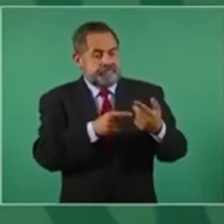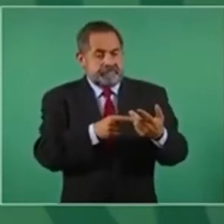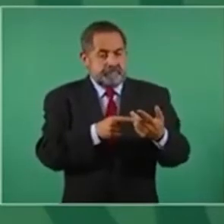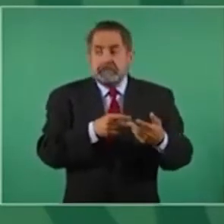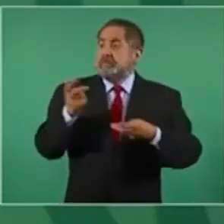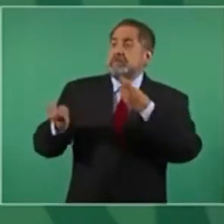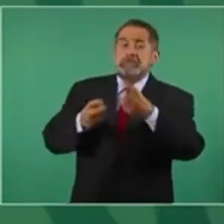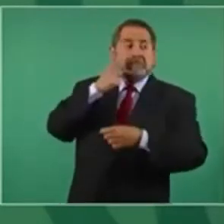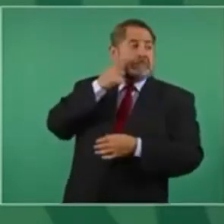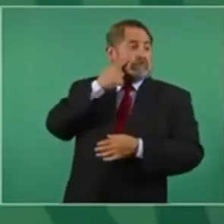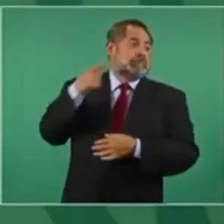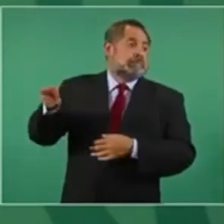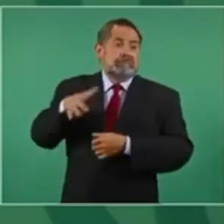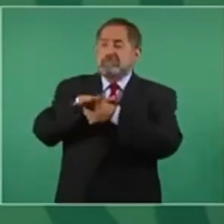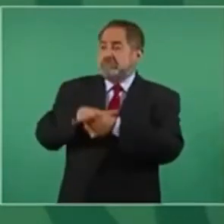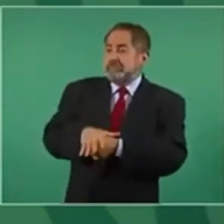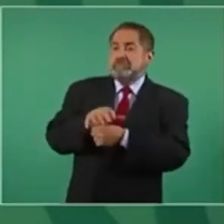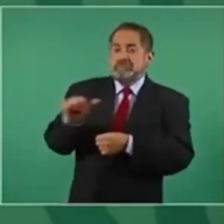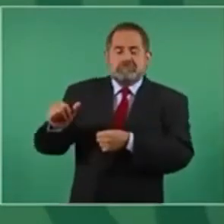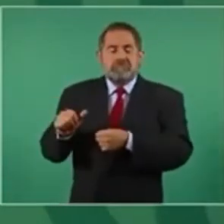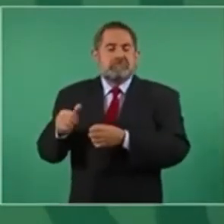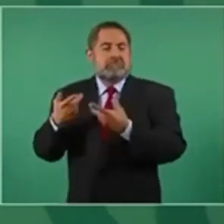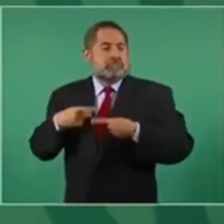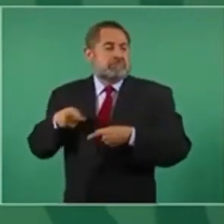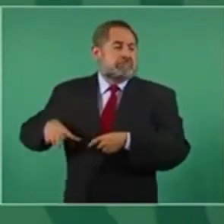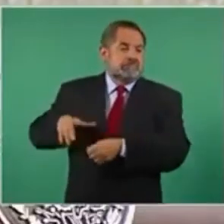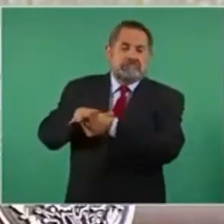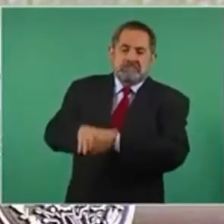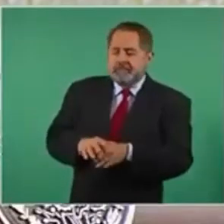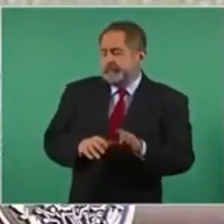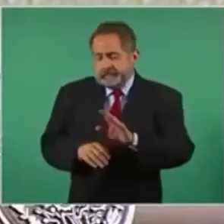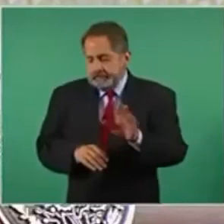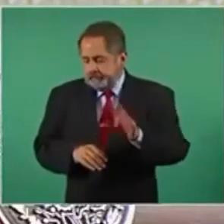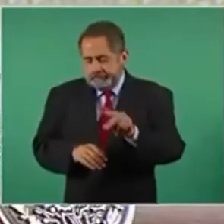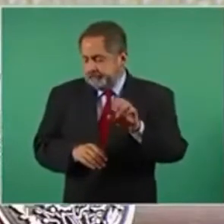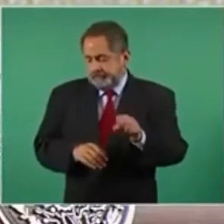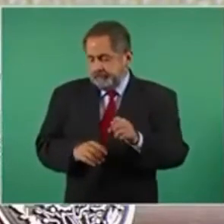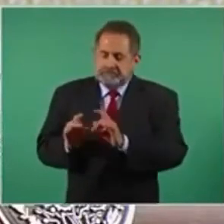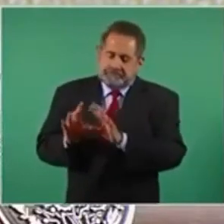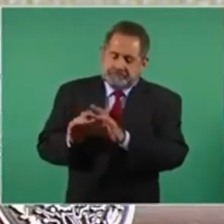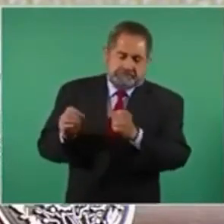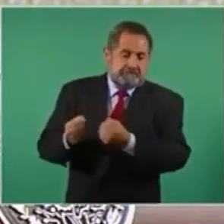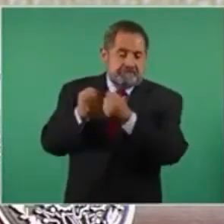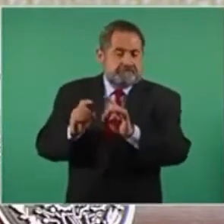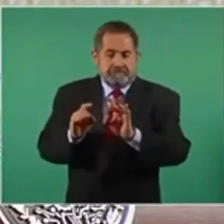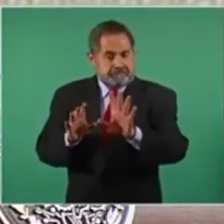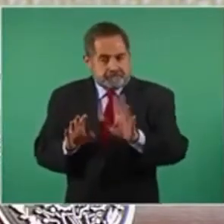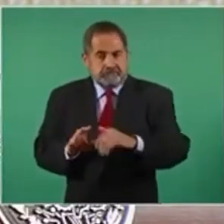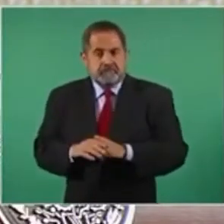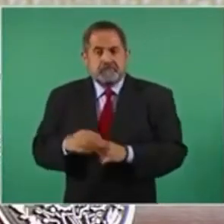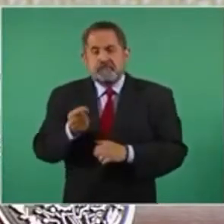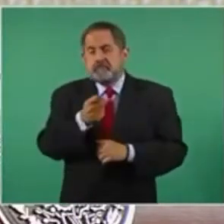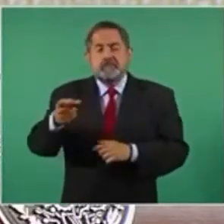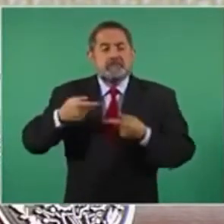del mandatario en ese tema es porque organizaciones sociales y colectivos han denunciado la represión que se ejerce contra las personas migrantes que intentan seguir